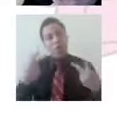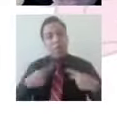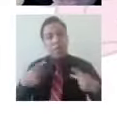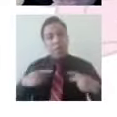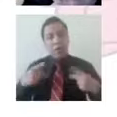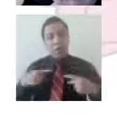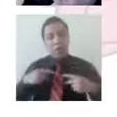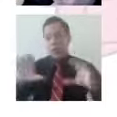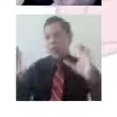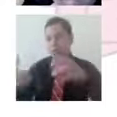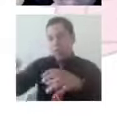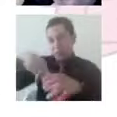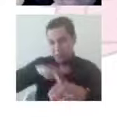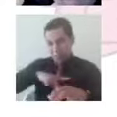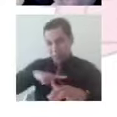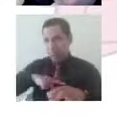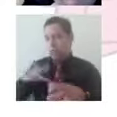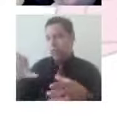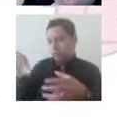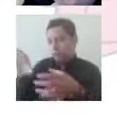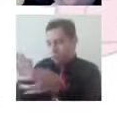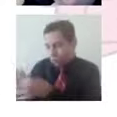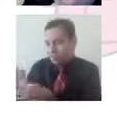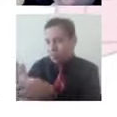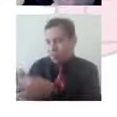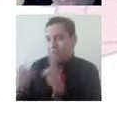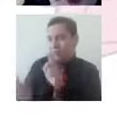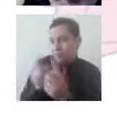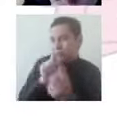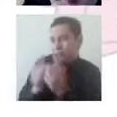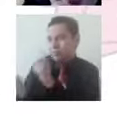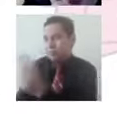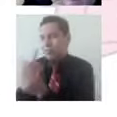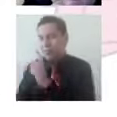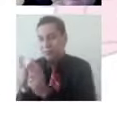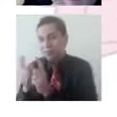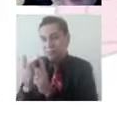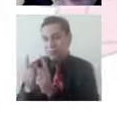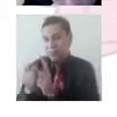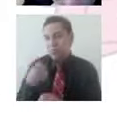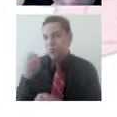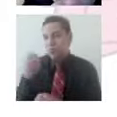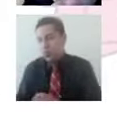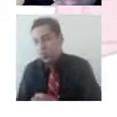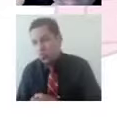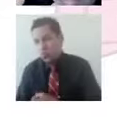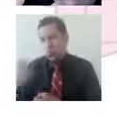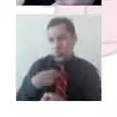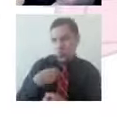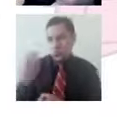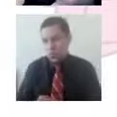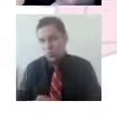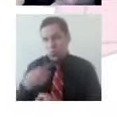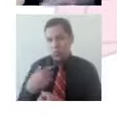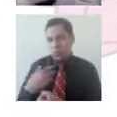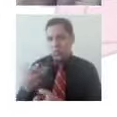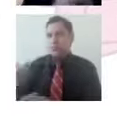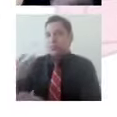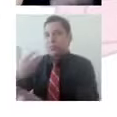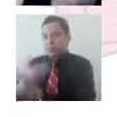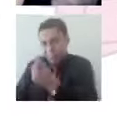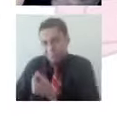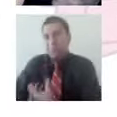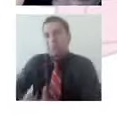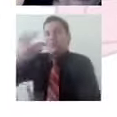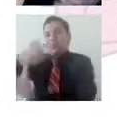estamos hablando acerca de unas relaciones recíprocas. Es decir, en este sentido de qué es la manera, qué es lo